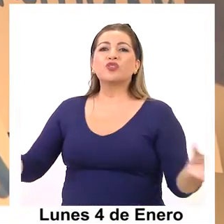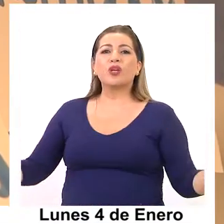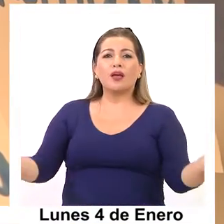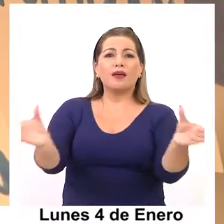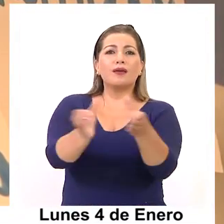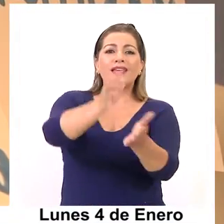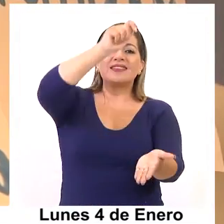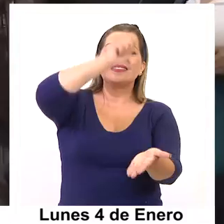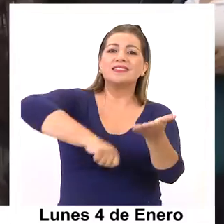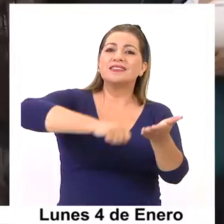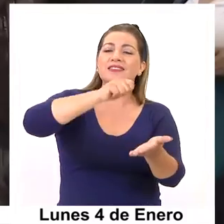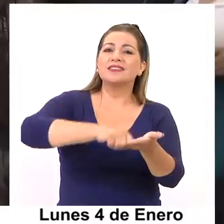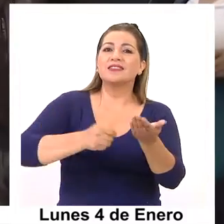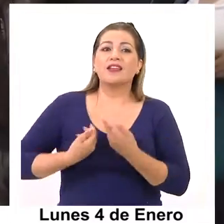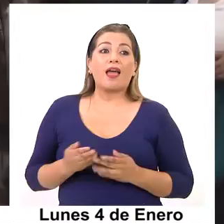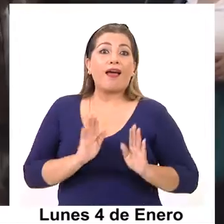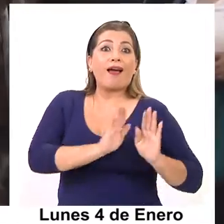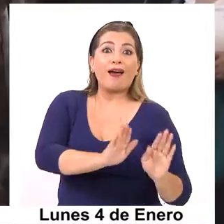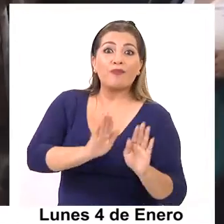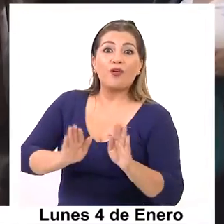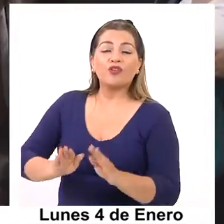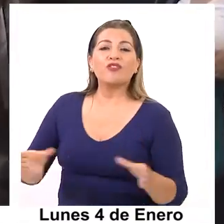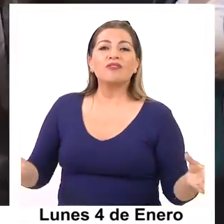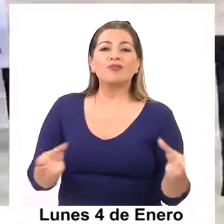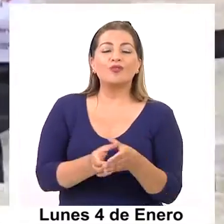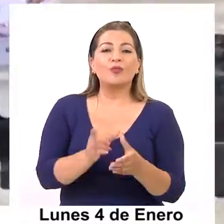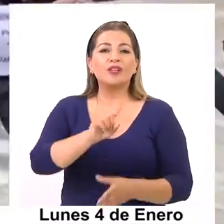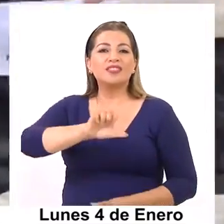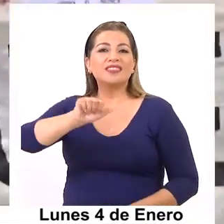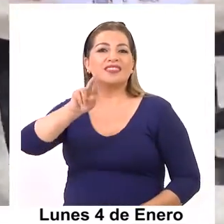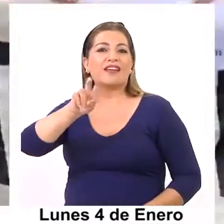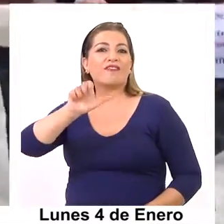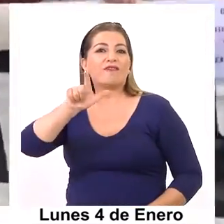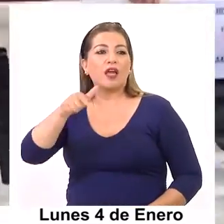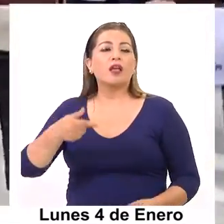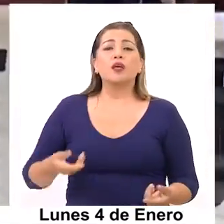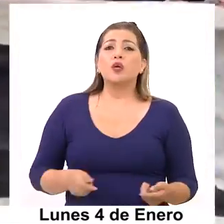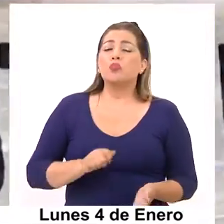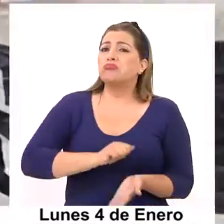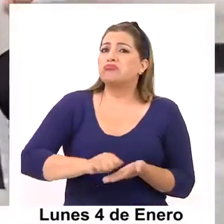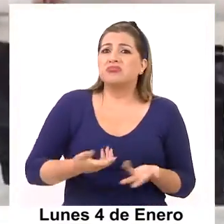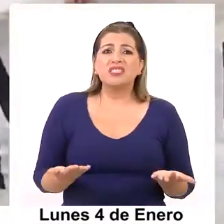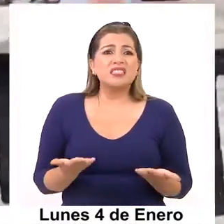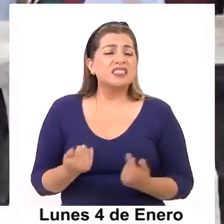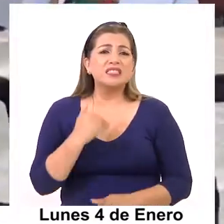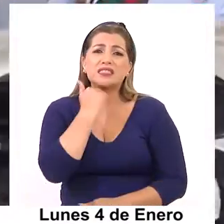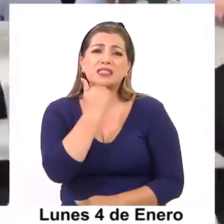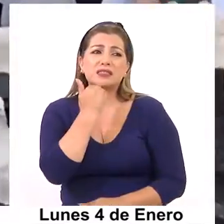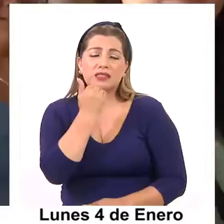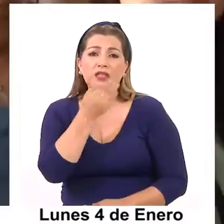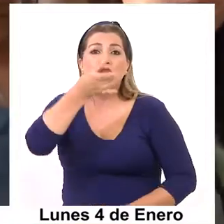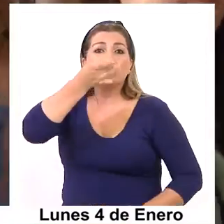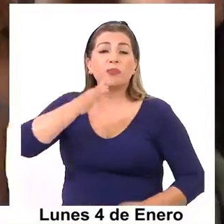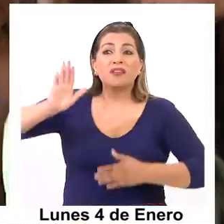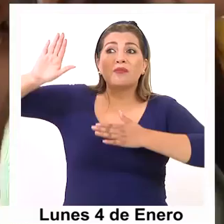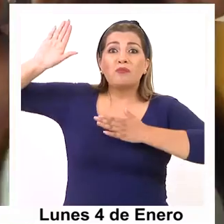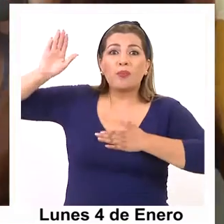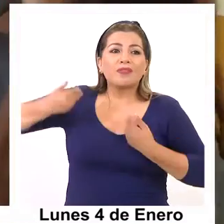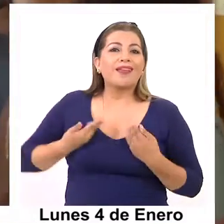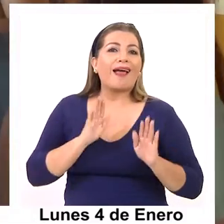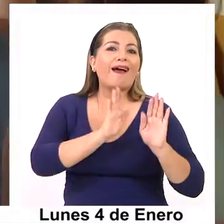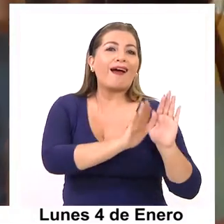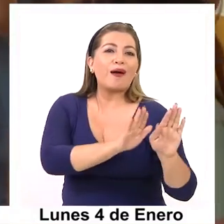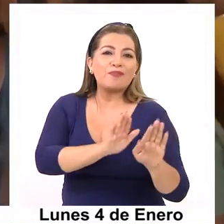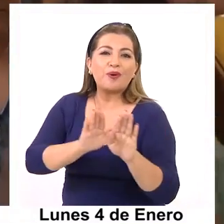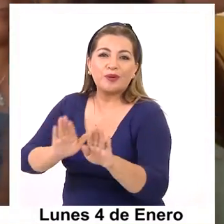se inscriban como patrocinadores en el CERVEL en un proceso bastante sencillo que solo los compromete en el apoyo